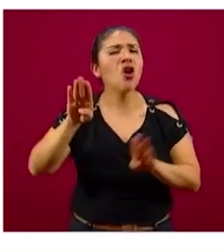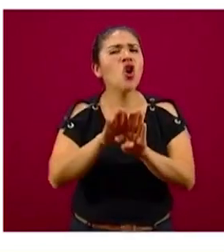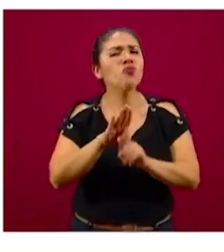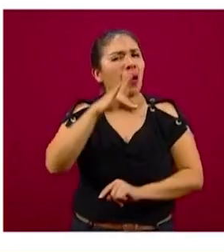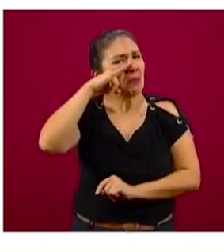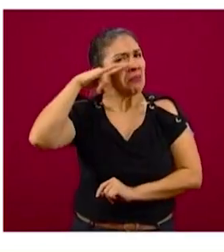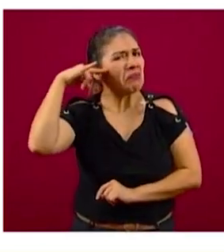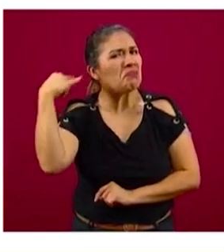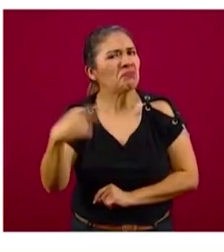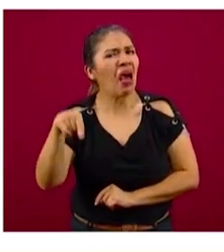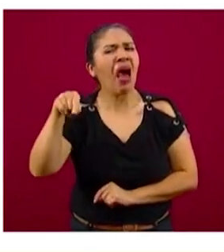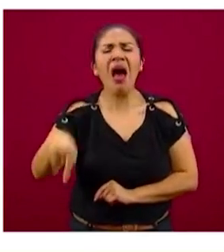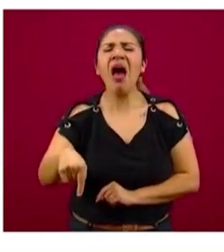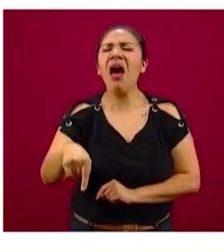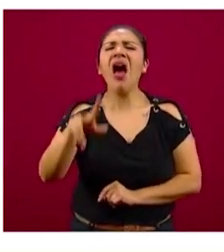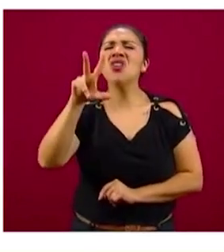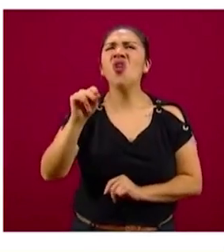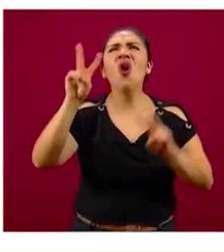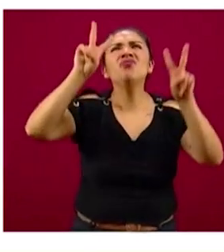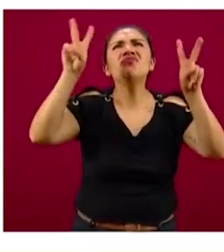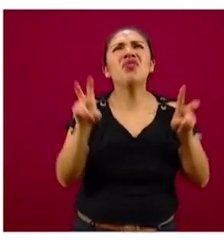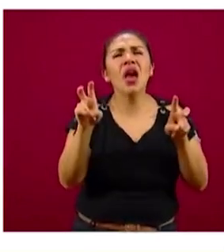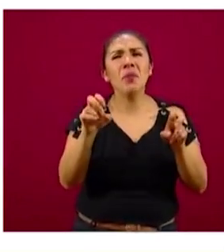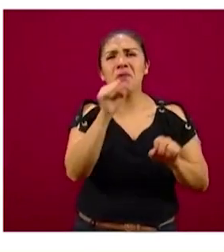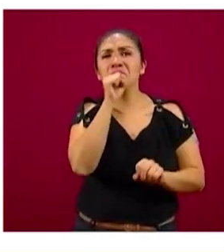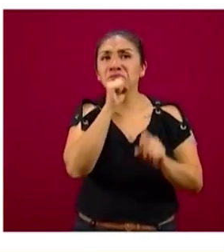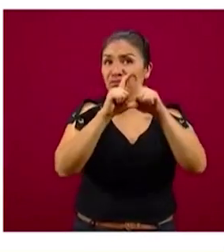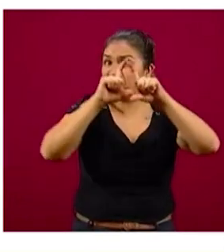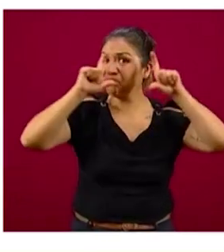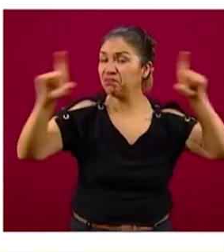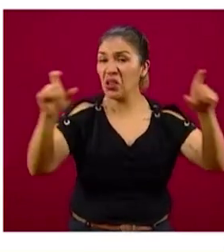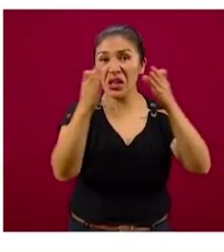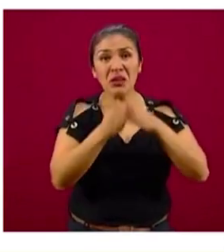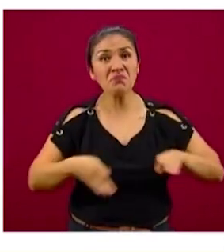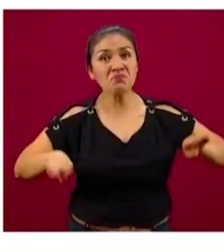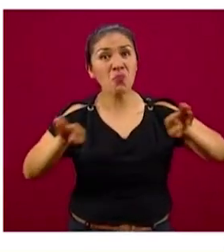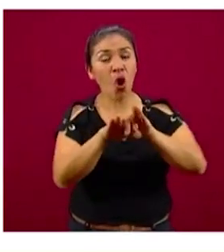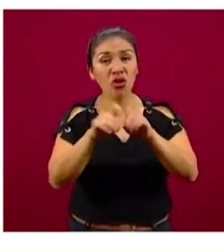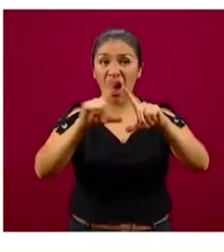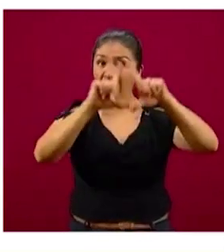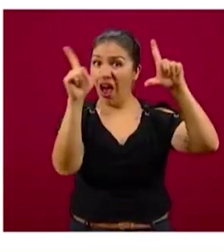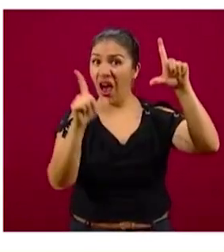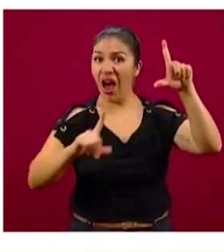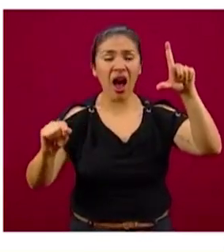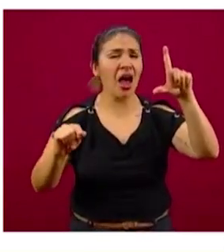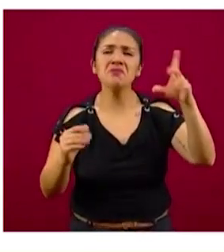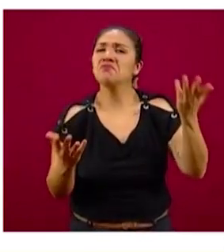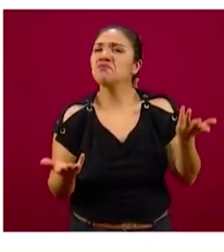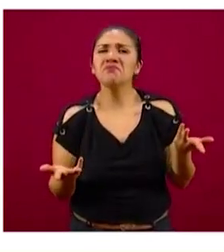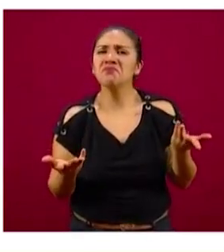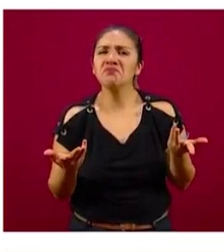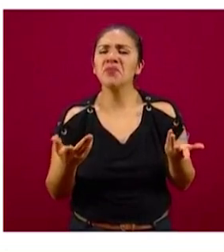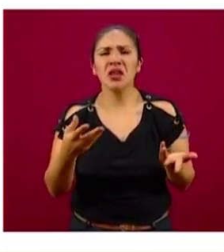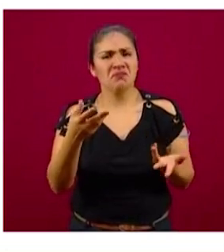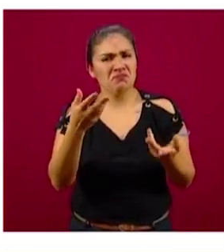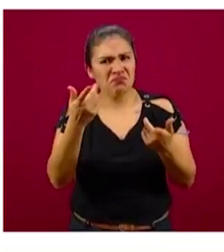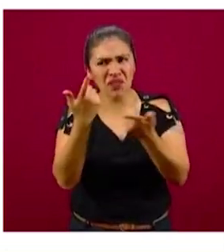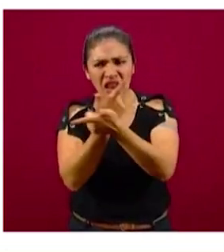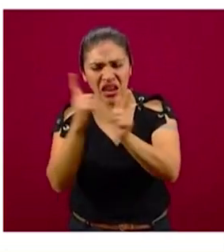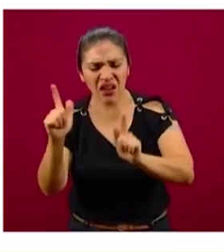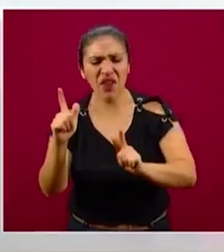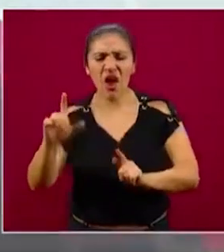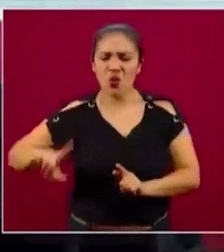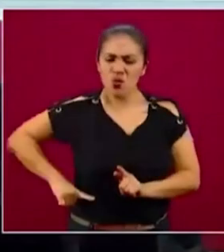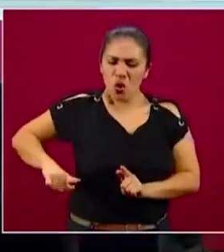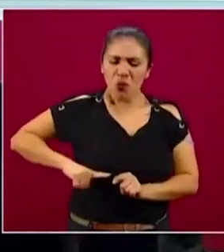vemos, que no son tema de los grandes asuntos nacionales, públicos, privados, también en